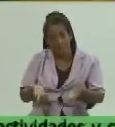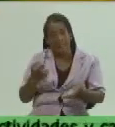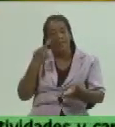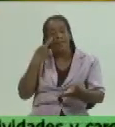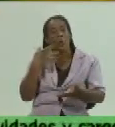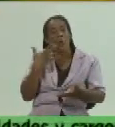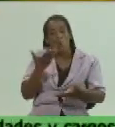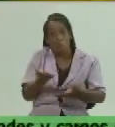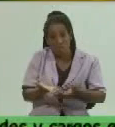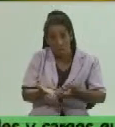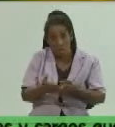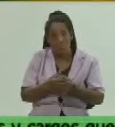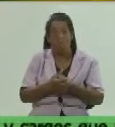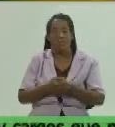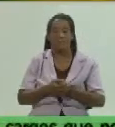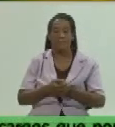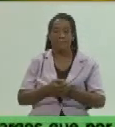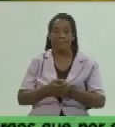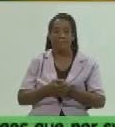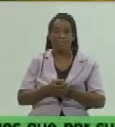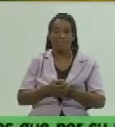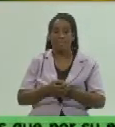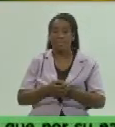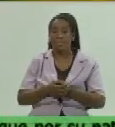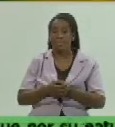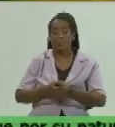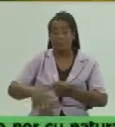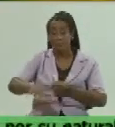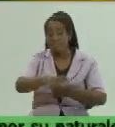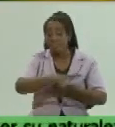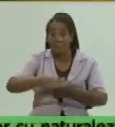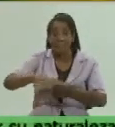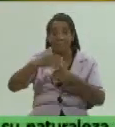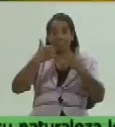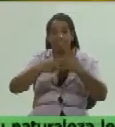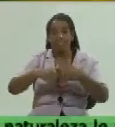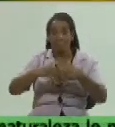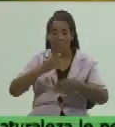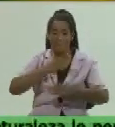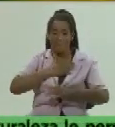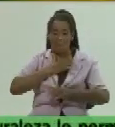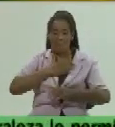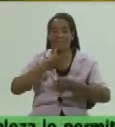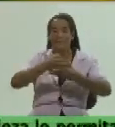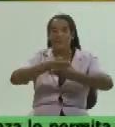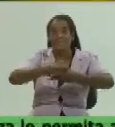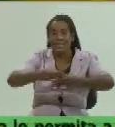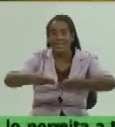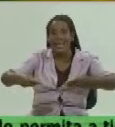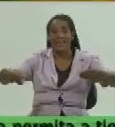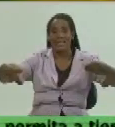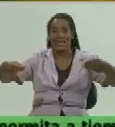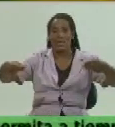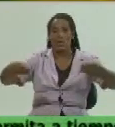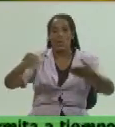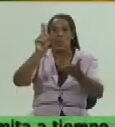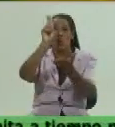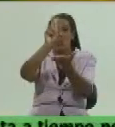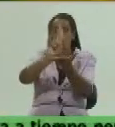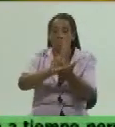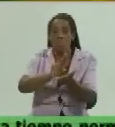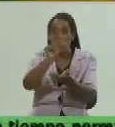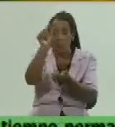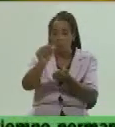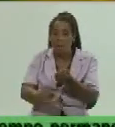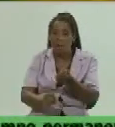definido ahí que las unidades productoras los propietarios de tierra los usufructuarios todos los